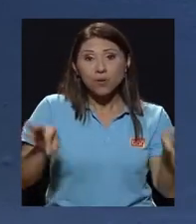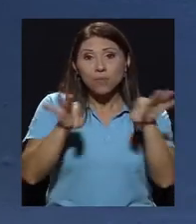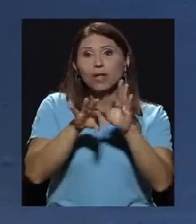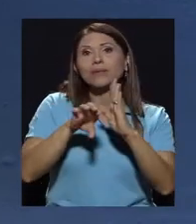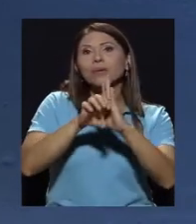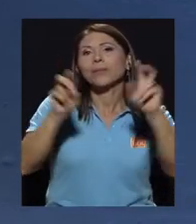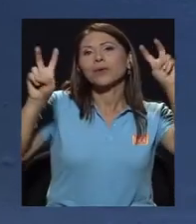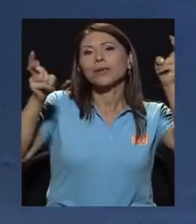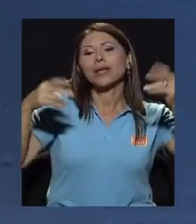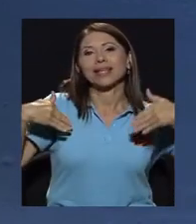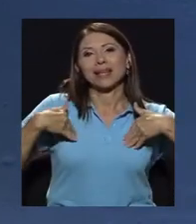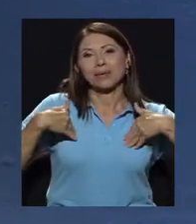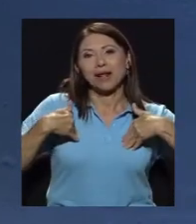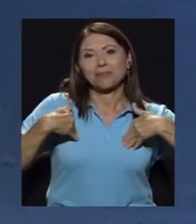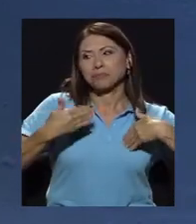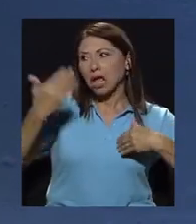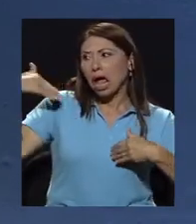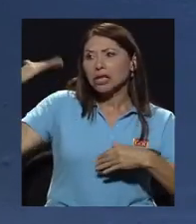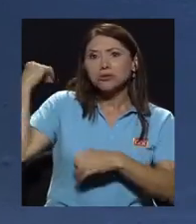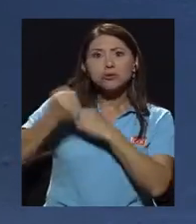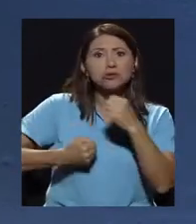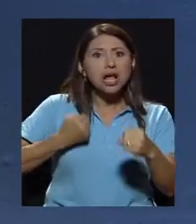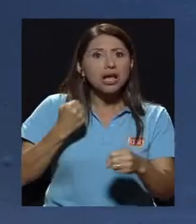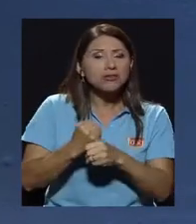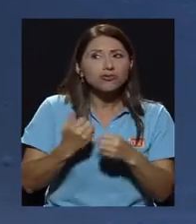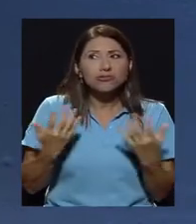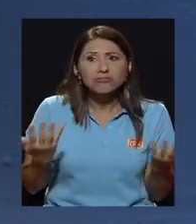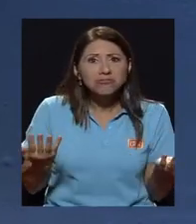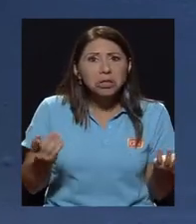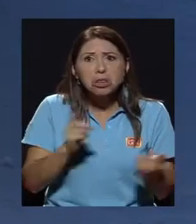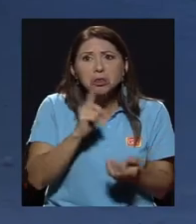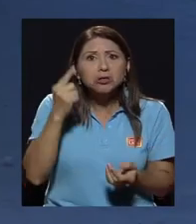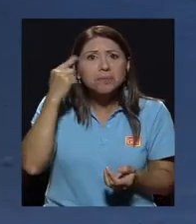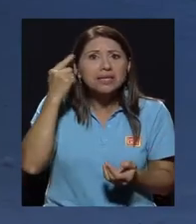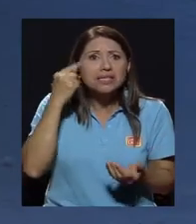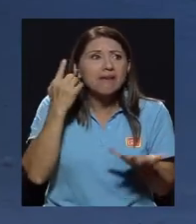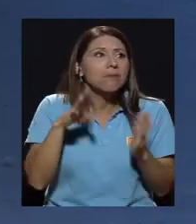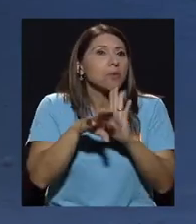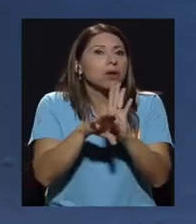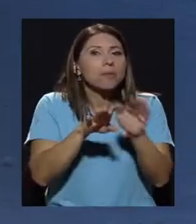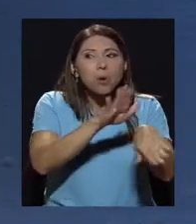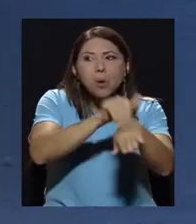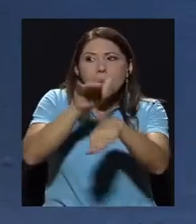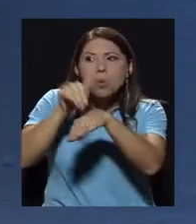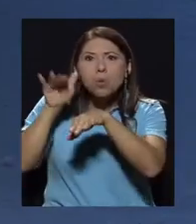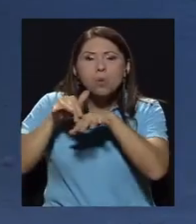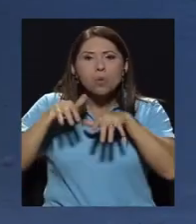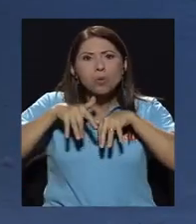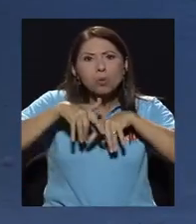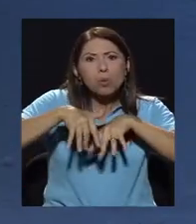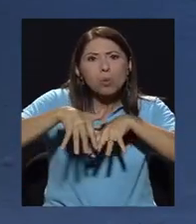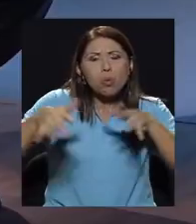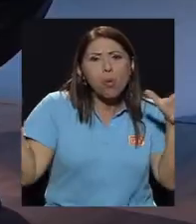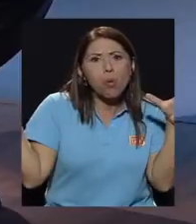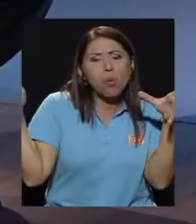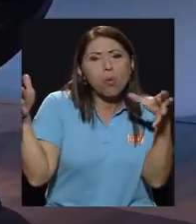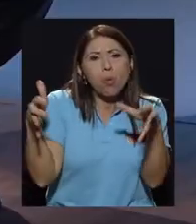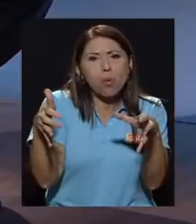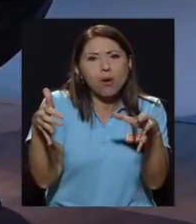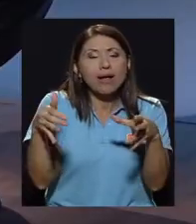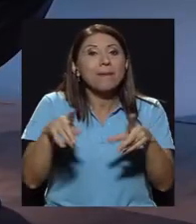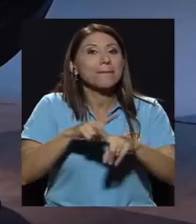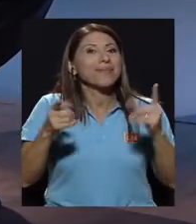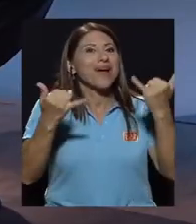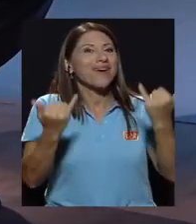ejemplo, la temática animal, hace unos años no se pensaría de que se convocara alguna marcha, algo así, por ese tipo de temas, ahora sí,